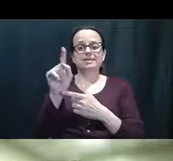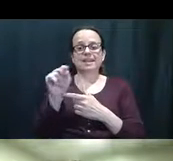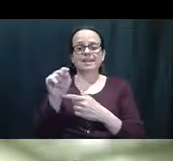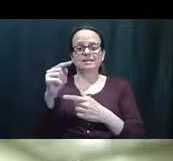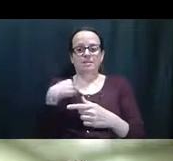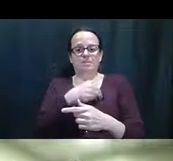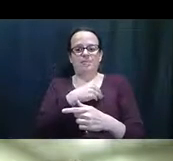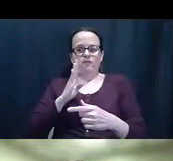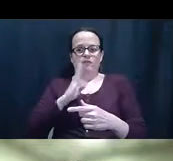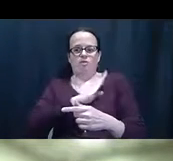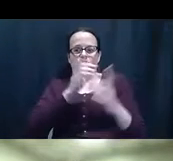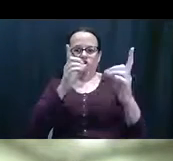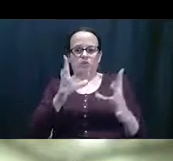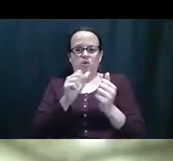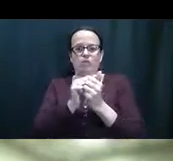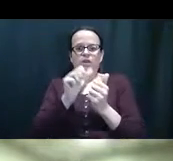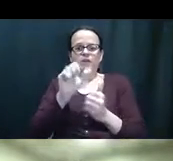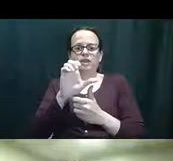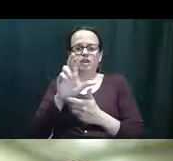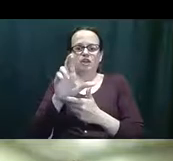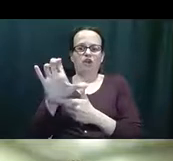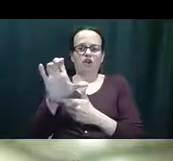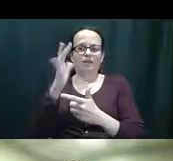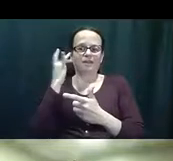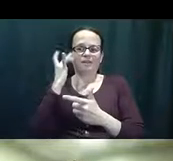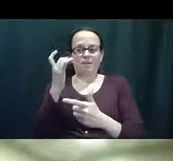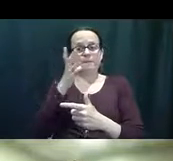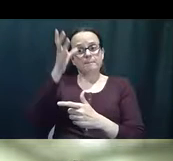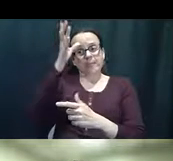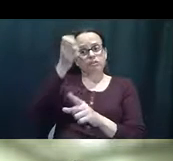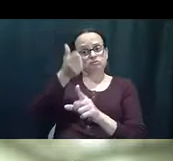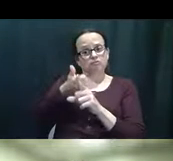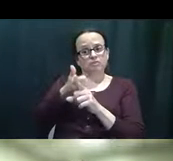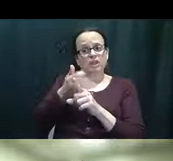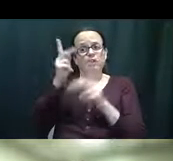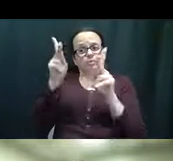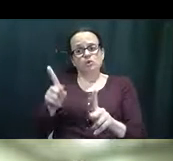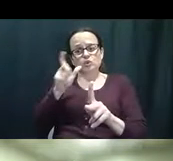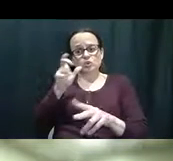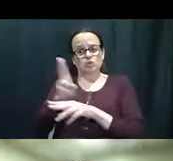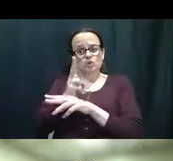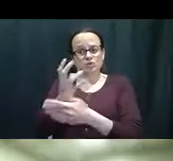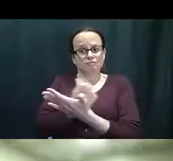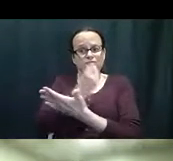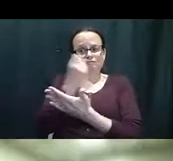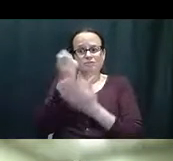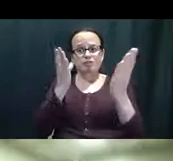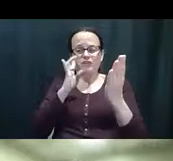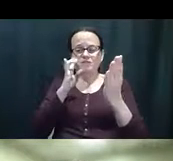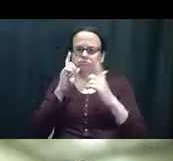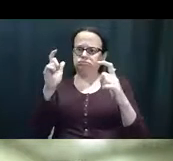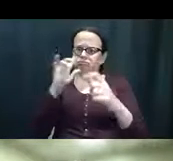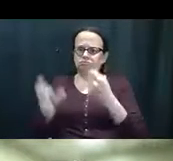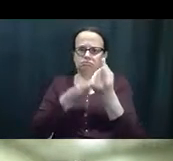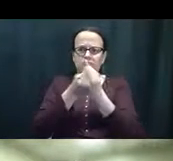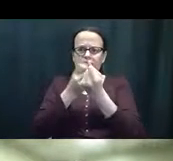Elizabeth Kate, es la directora, miembro de la junta directiva de, y también,